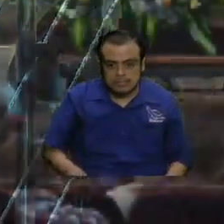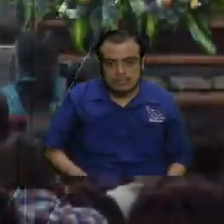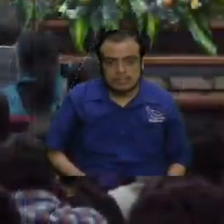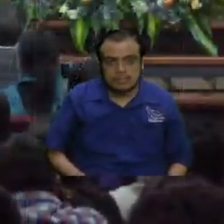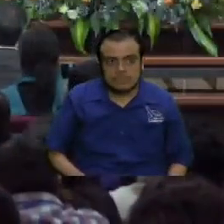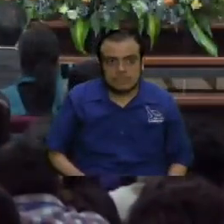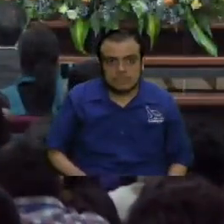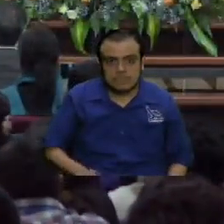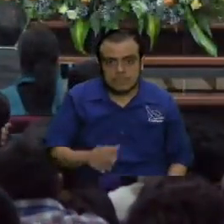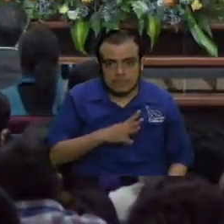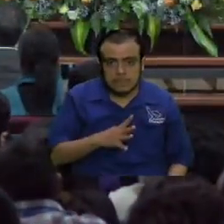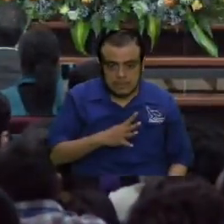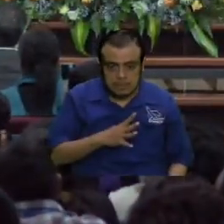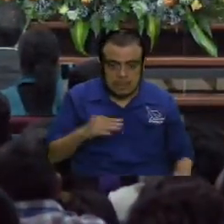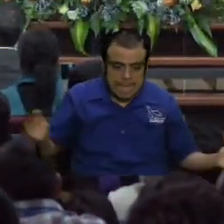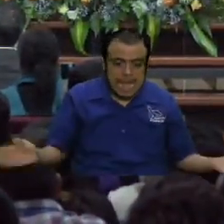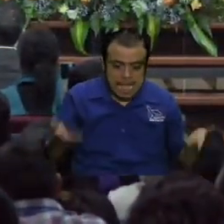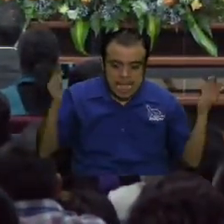tenemos que avivarnos